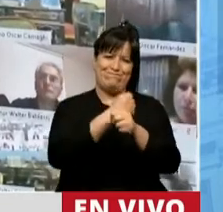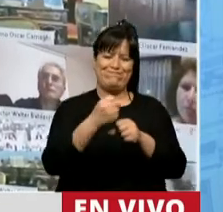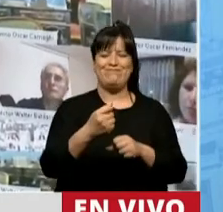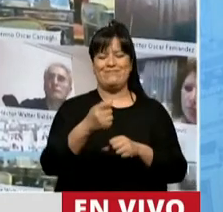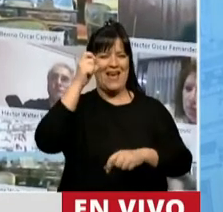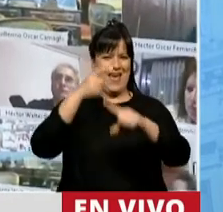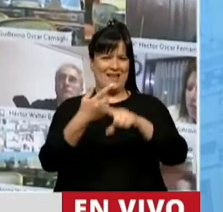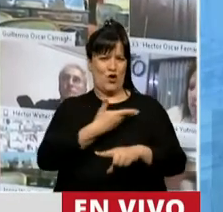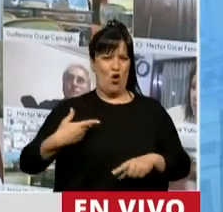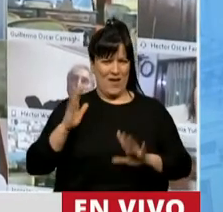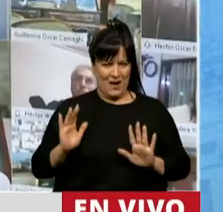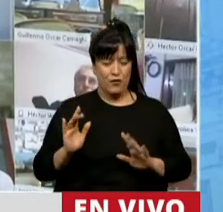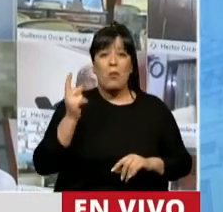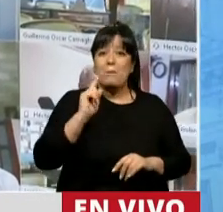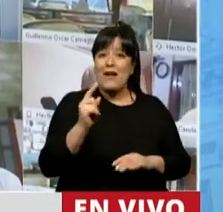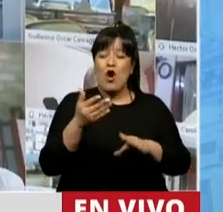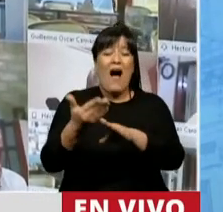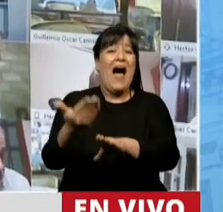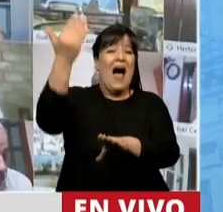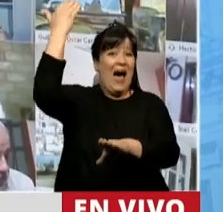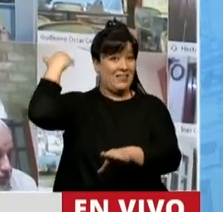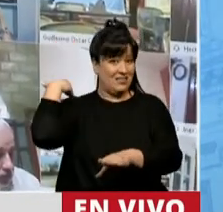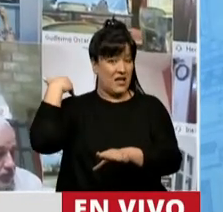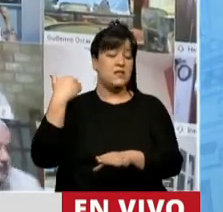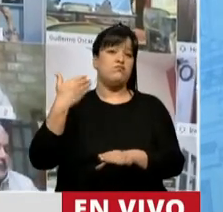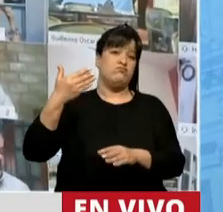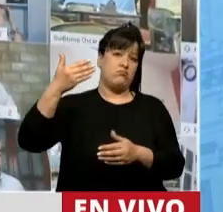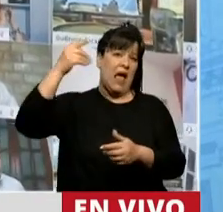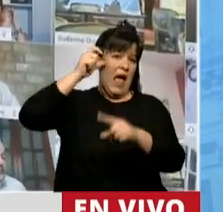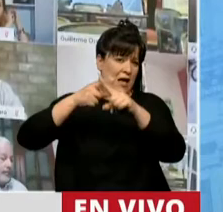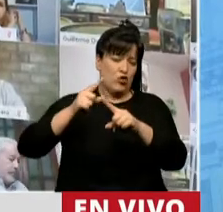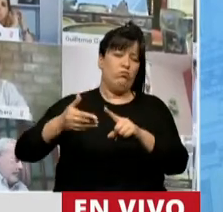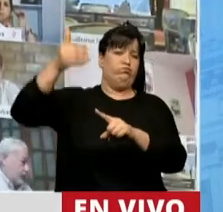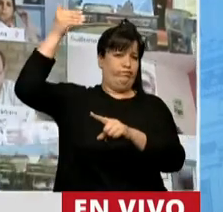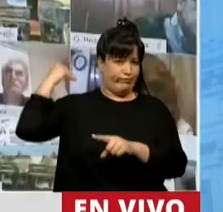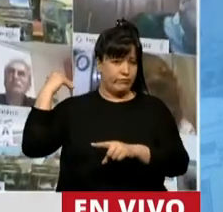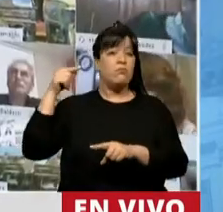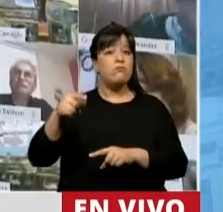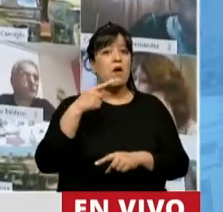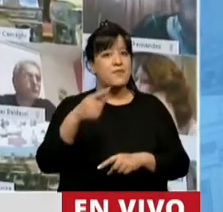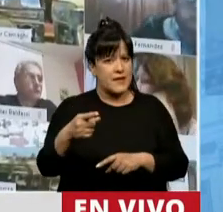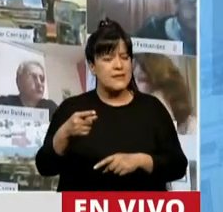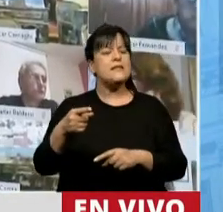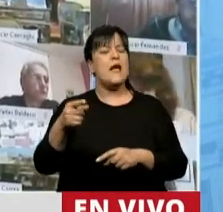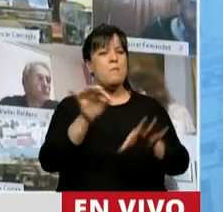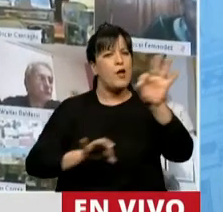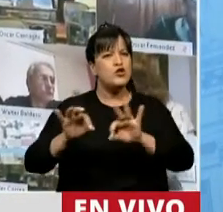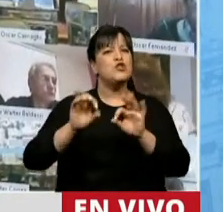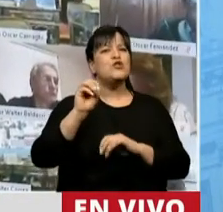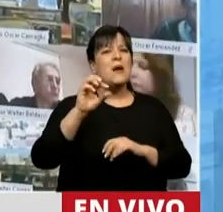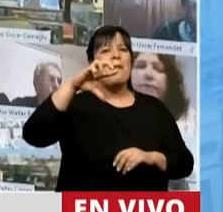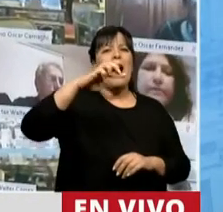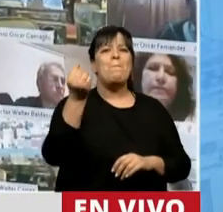anterior, pero antes hubo un gobierno anterior que planteó la necesidad de un proyecto llamado